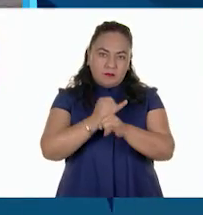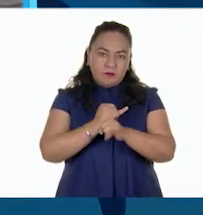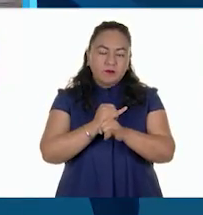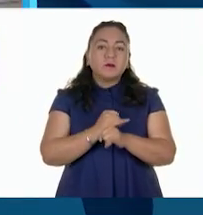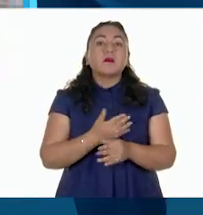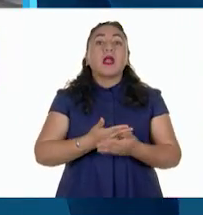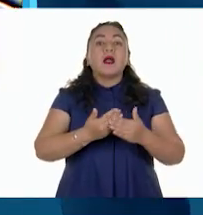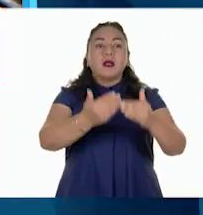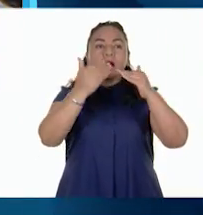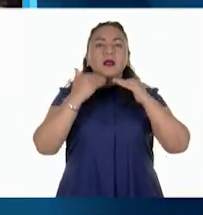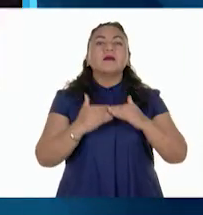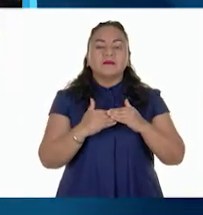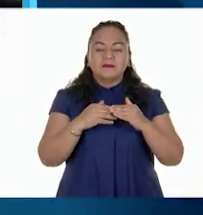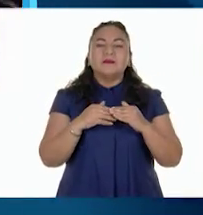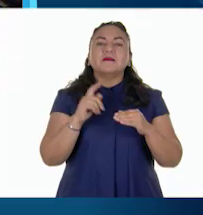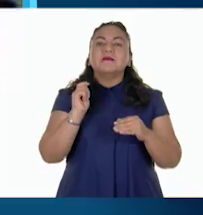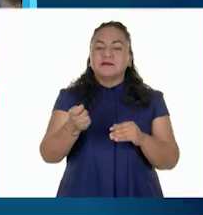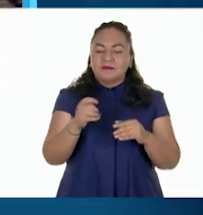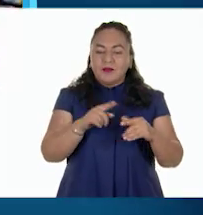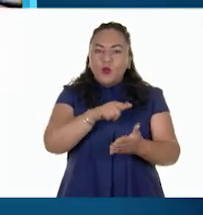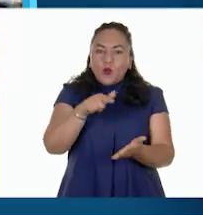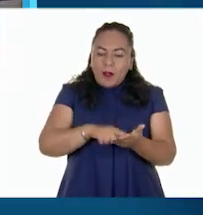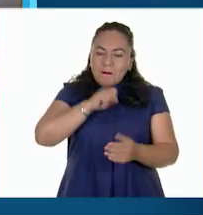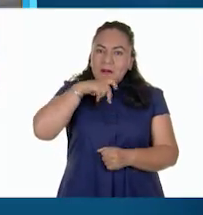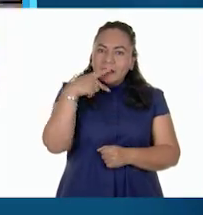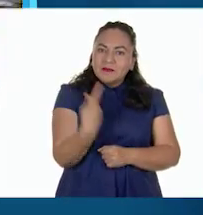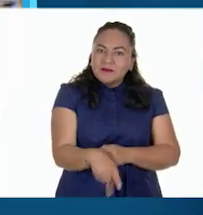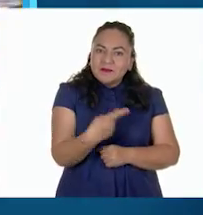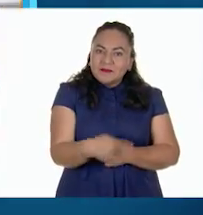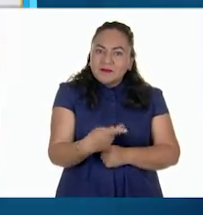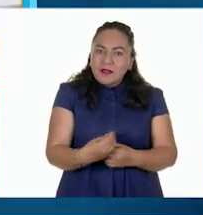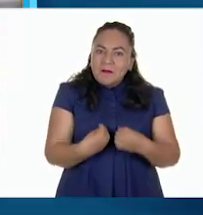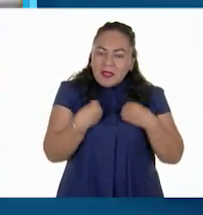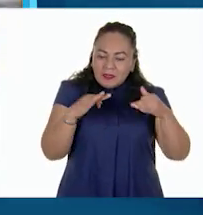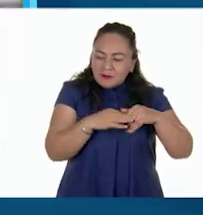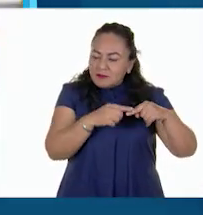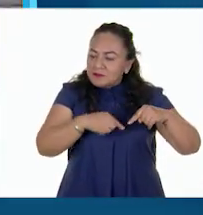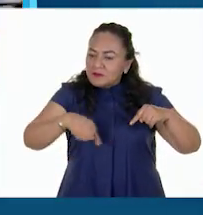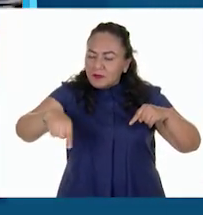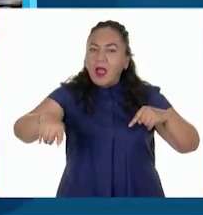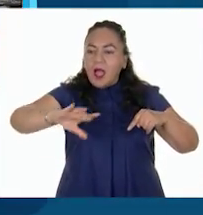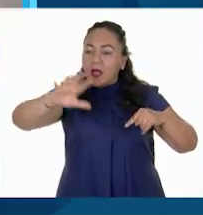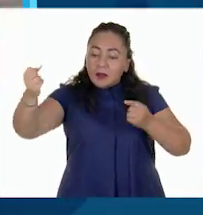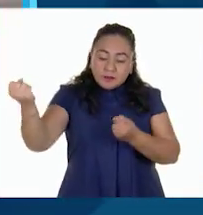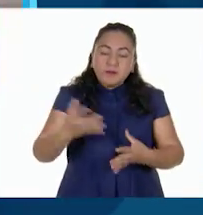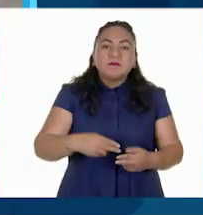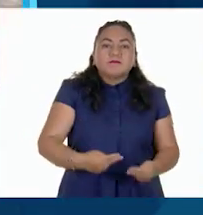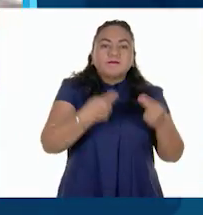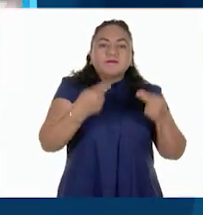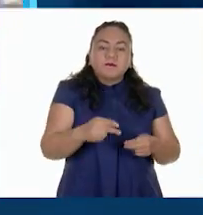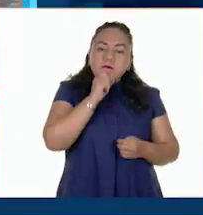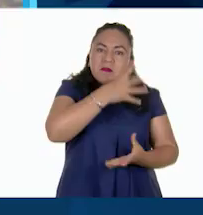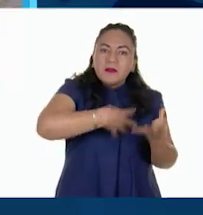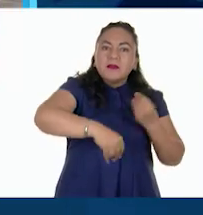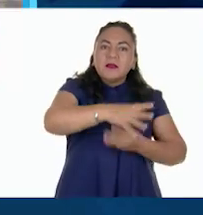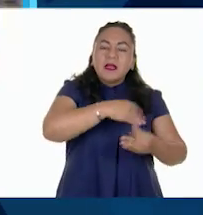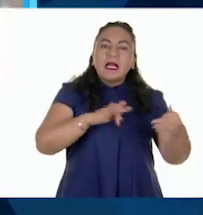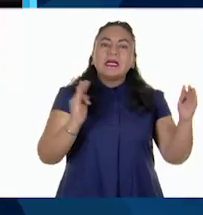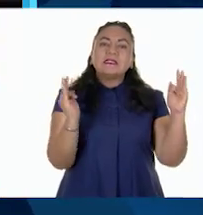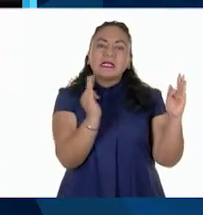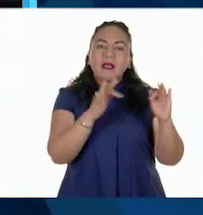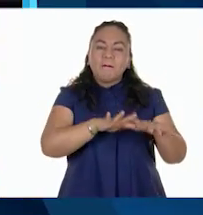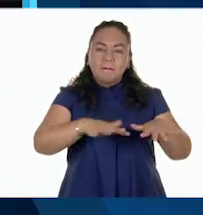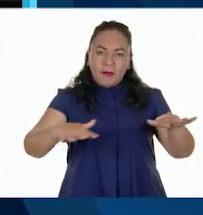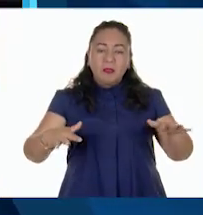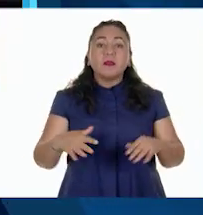la pesca ribereña, que provee a los mercados locales. Se hace en medianas y pequeñas embarcaciones cerca de las costas.